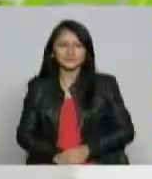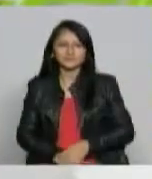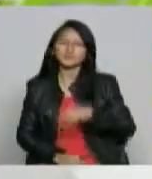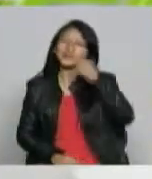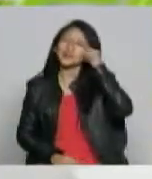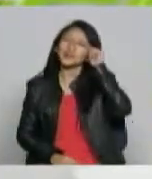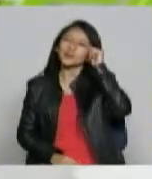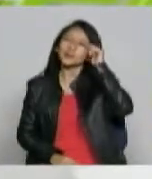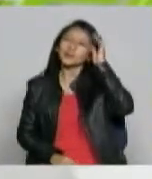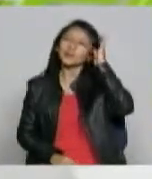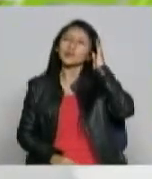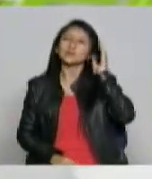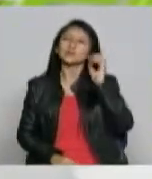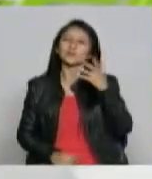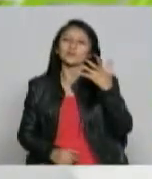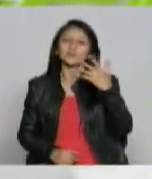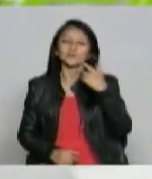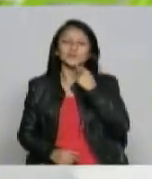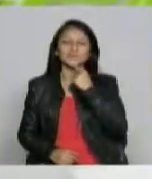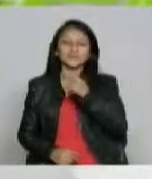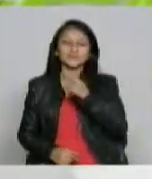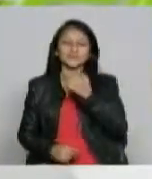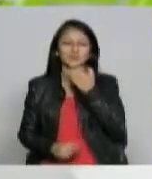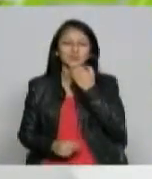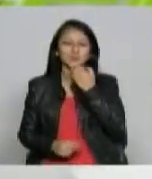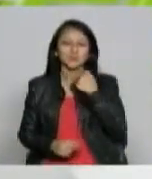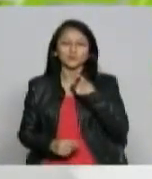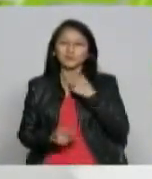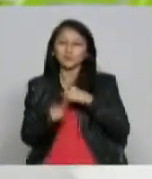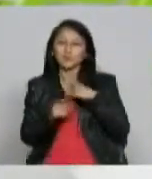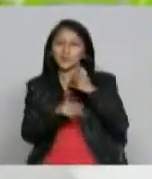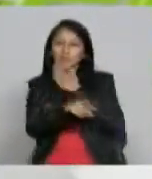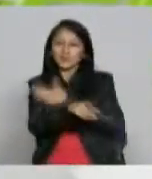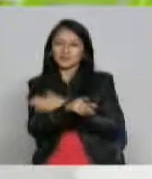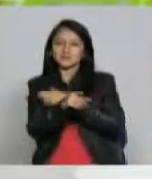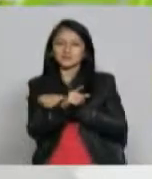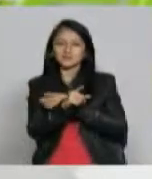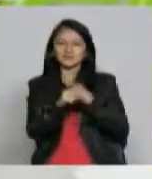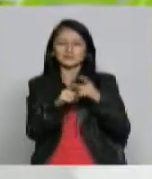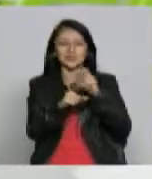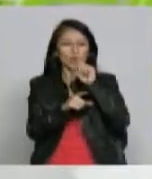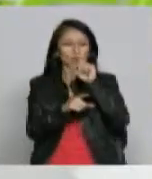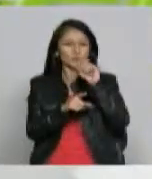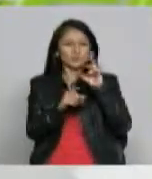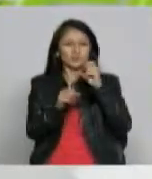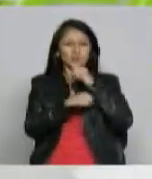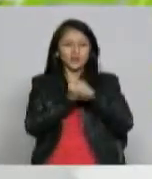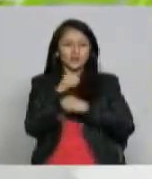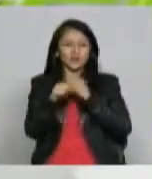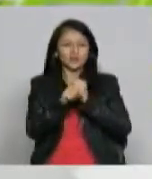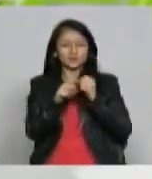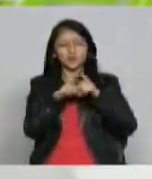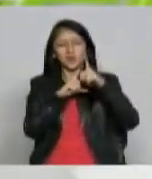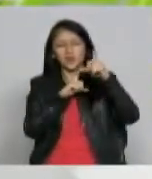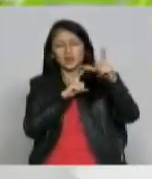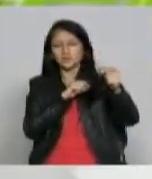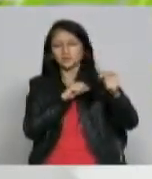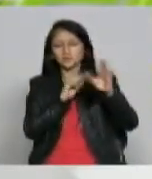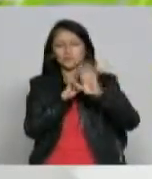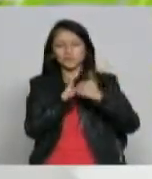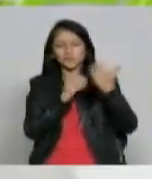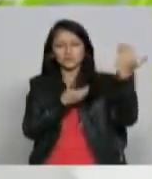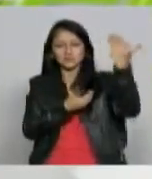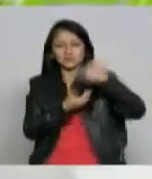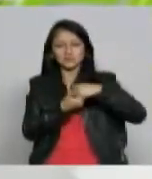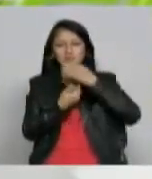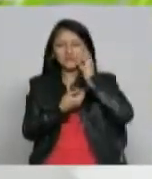recuerdo y me llama mucho la atención es que digamos yo estuve aislado de los medios cerca de 12 años cuando regresé al departamento de Caldas me di cuenta que